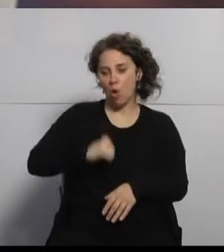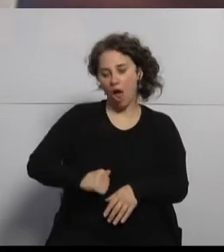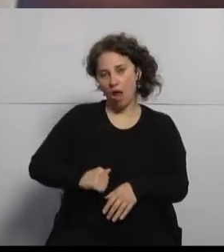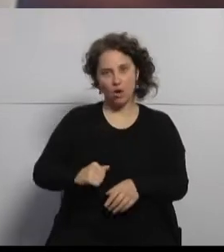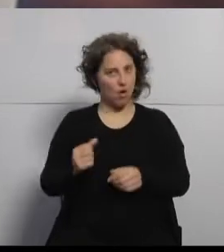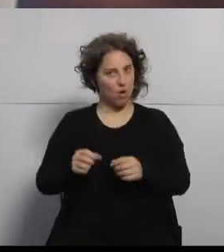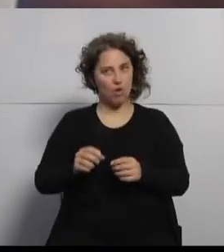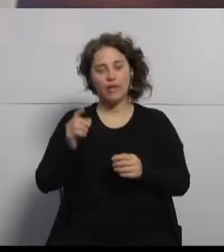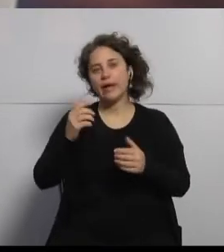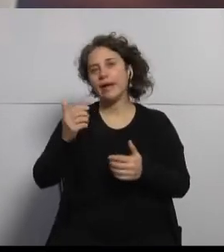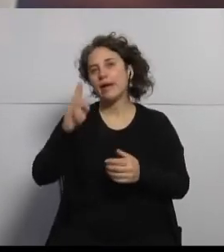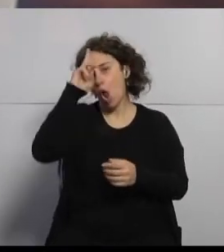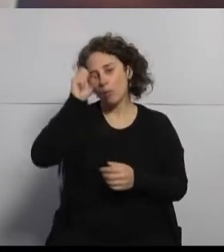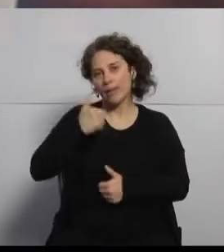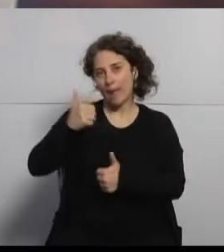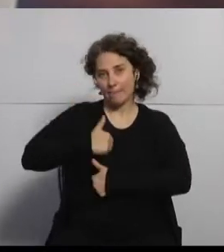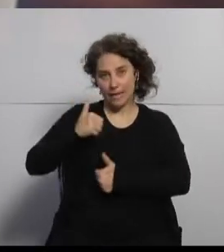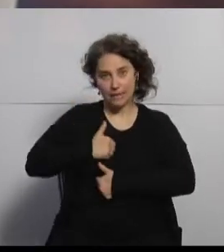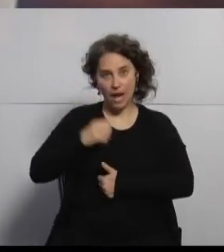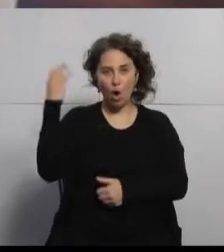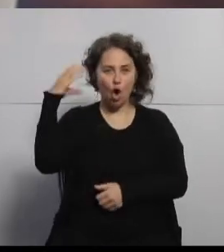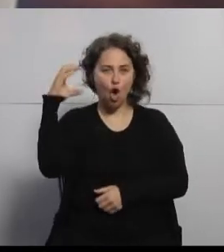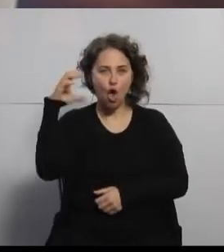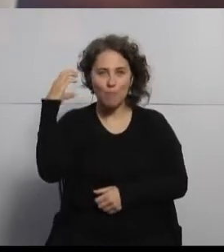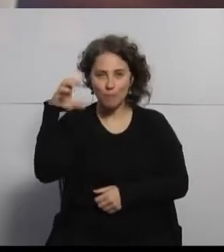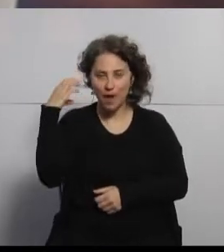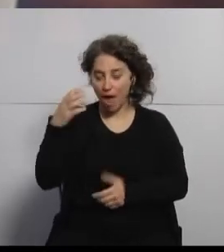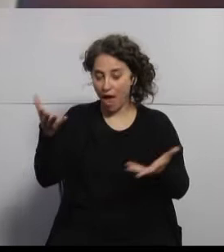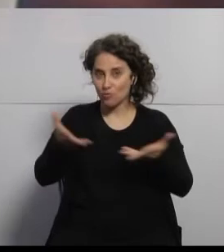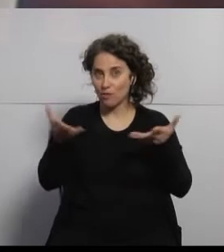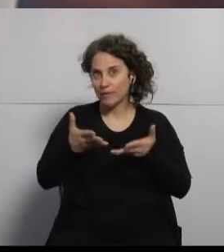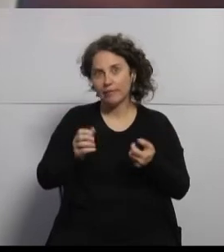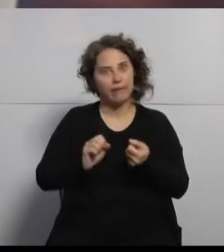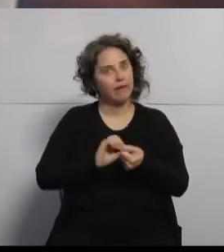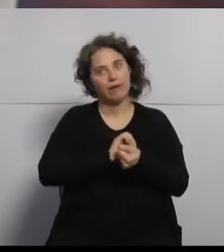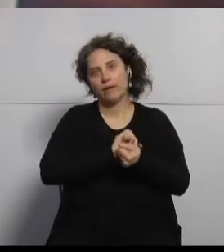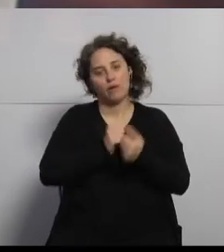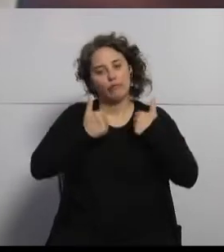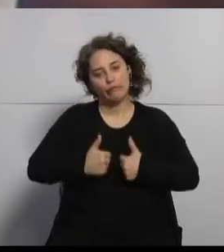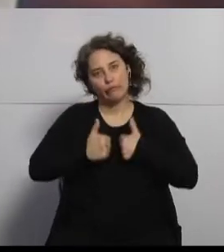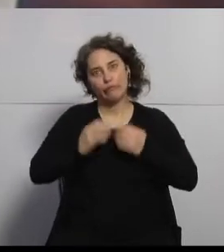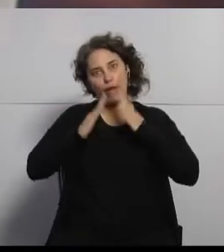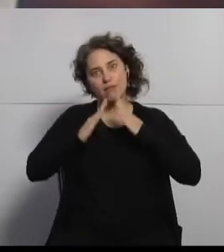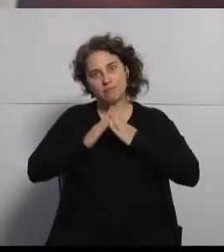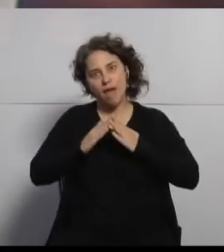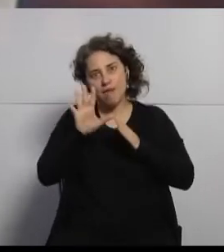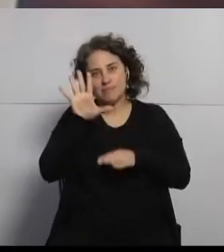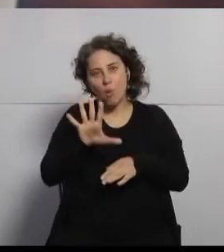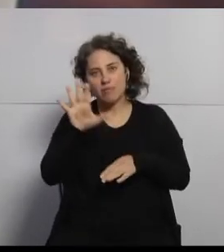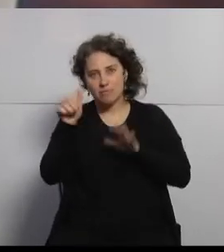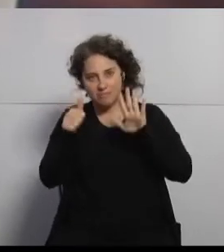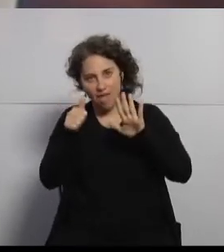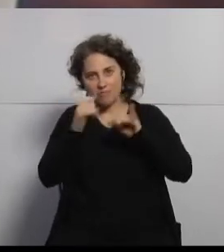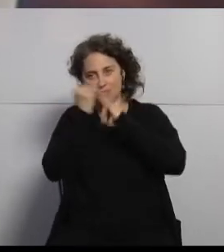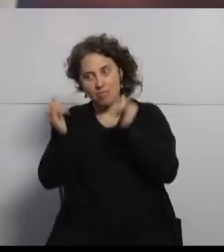Militar, Hospital Militar. Estoy hoy en Colombia en el proceso de la cuarentena. Ya vamos para 56